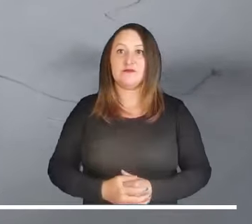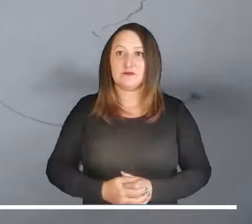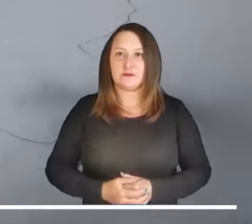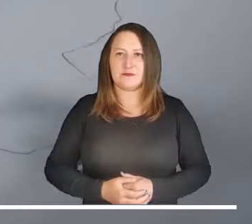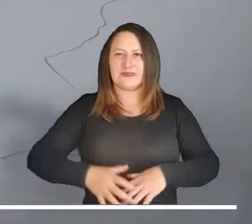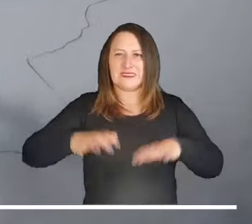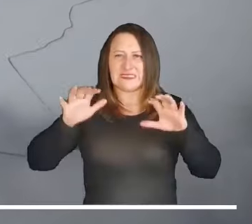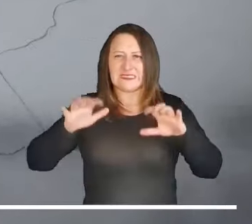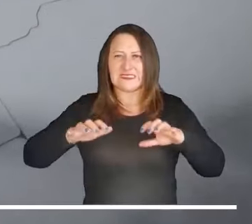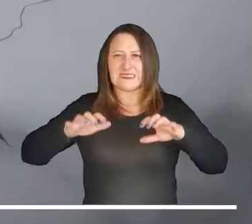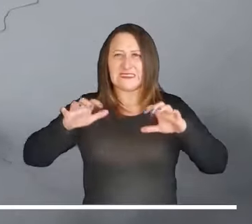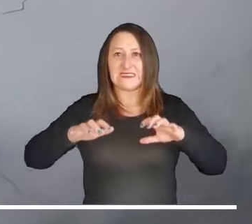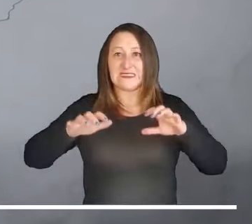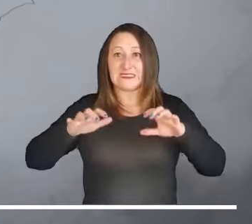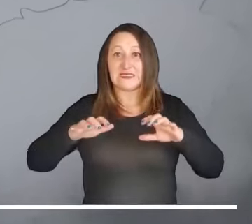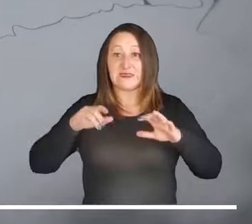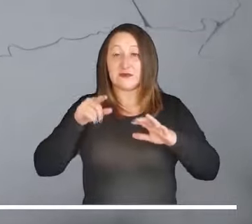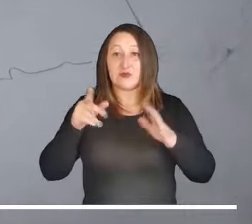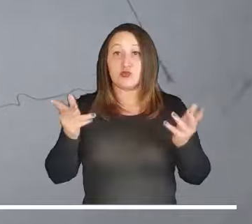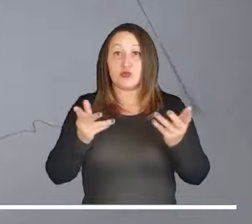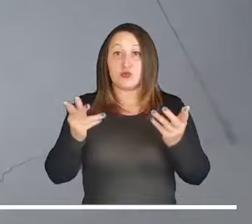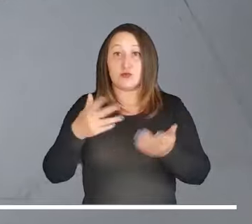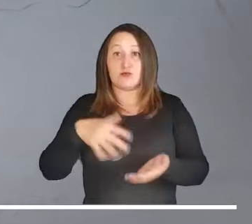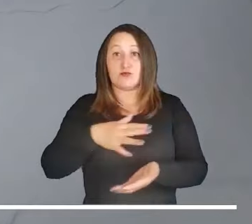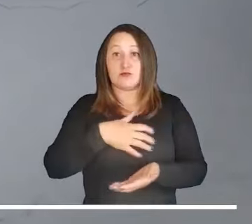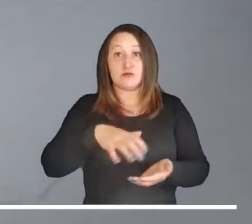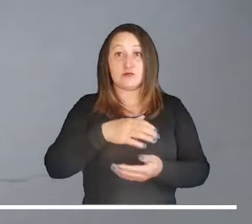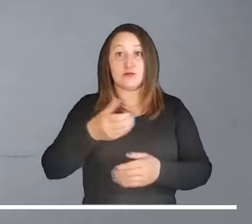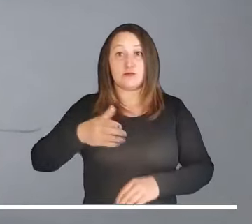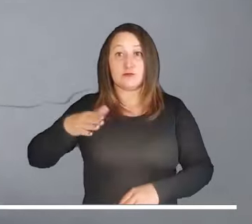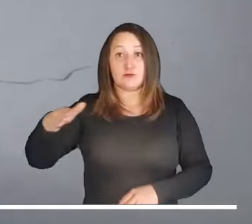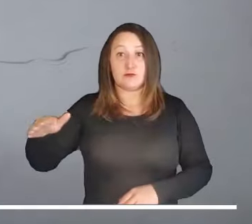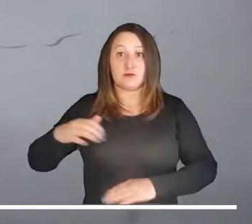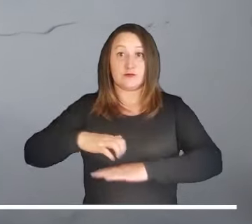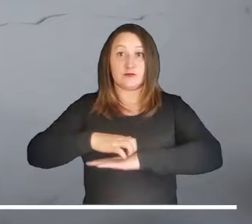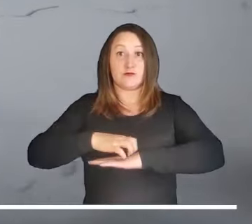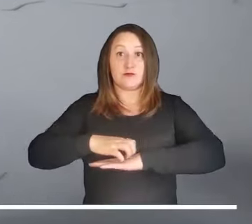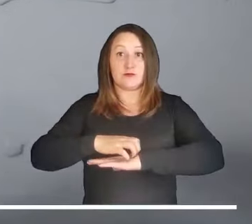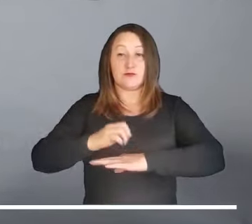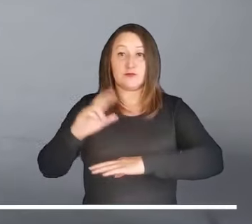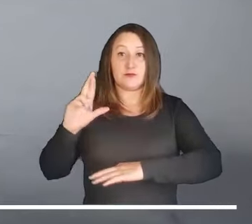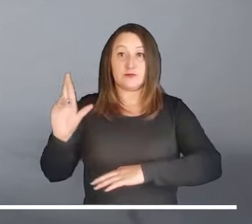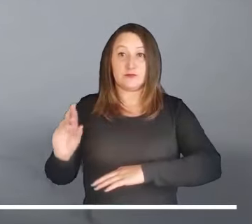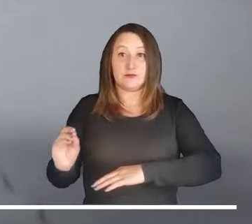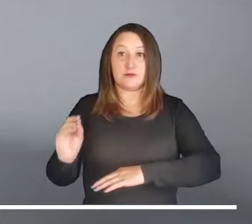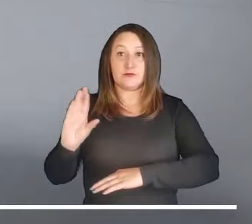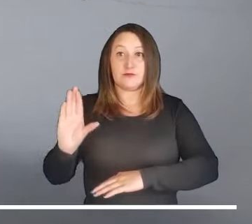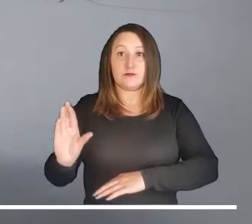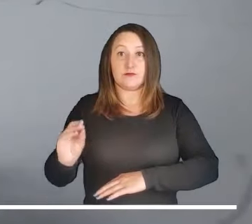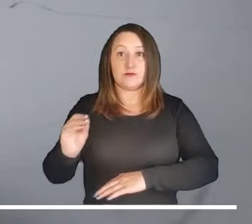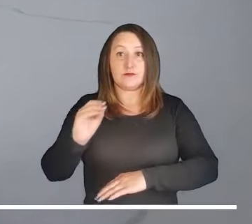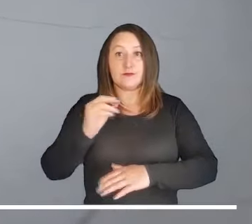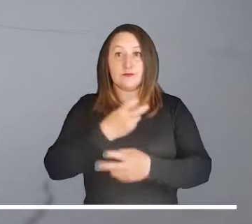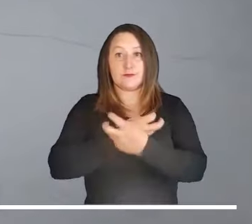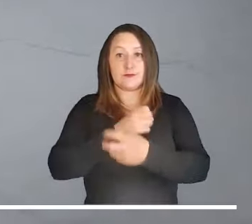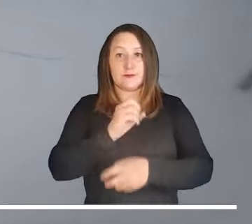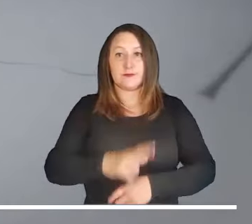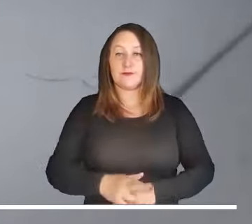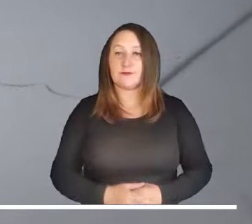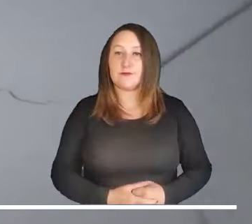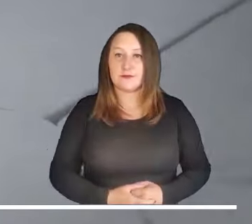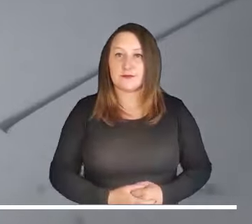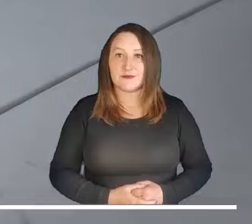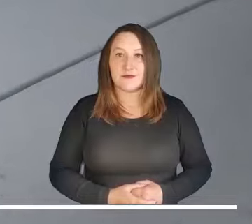Cauca y centro de Nariño. Las precipitaciones de los Andes se proyectan en Santander, Antioquia, Tolima,